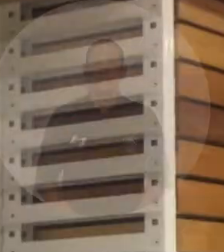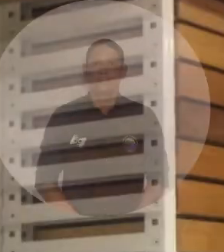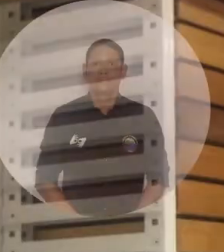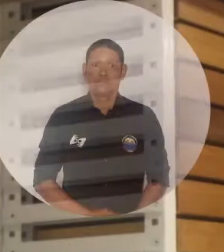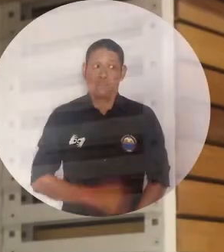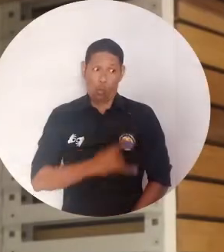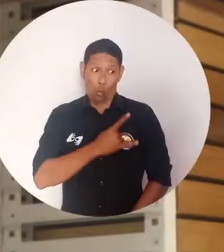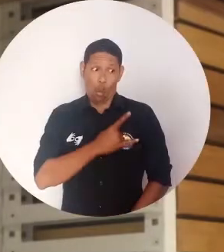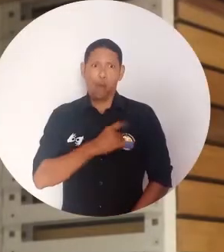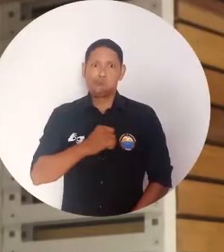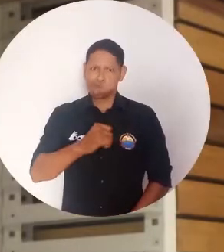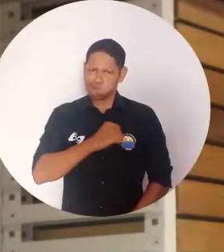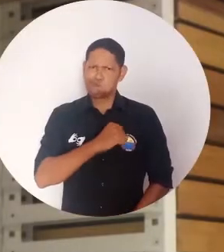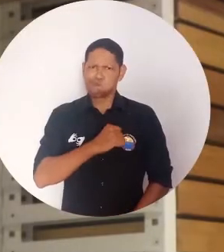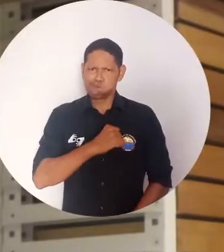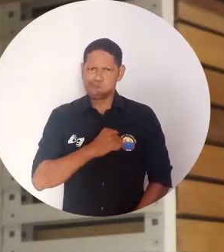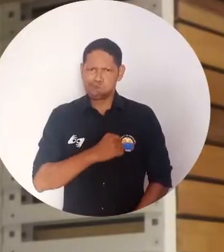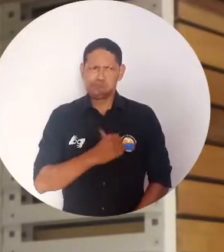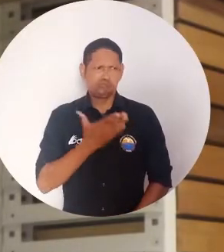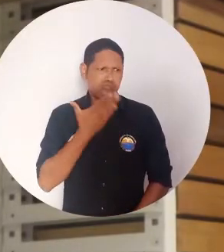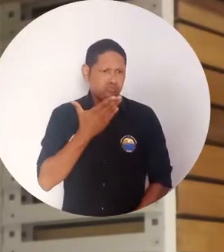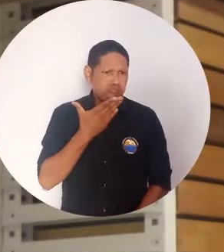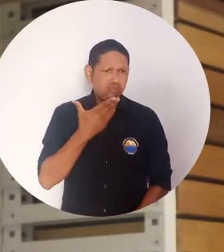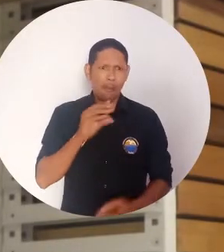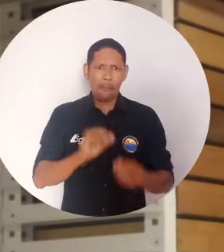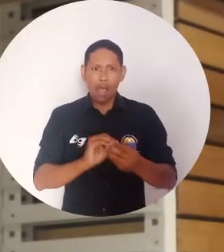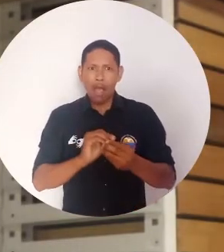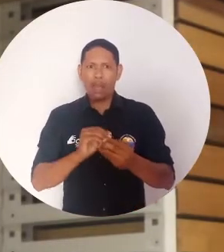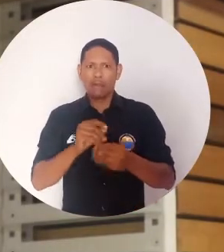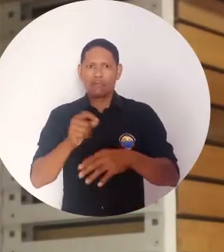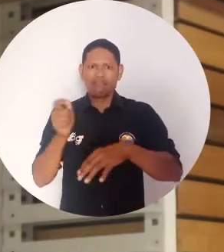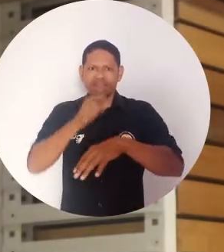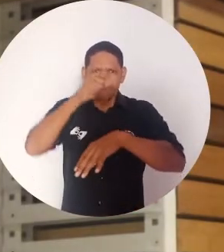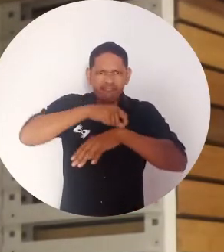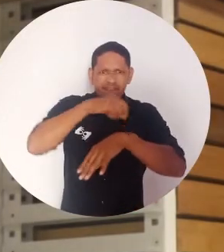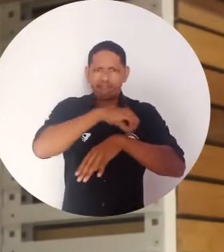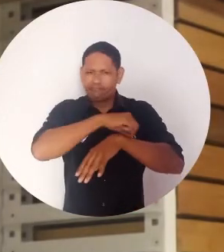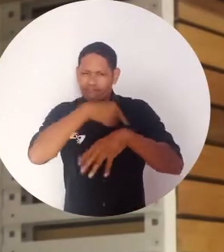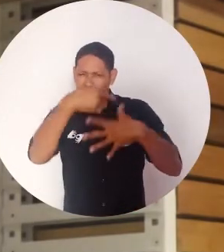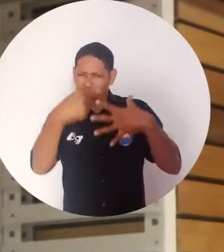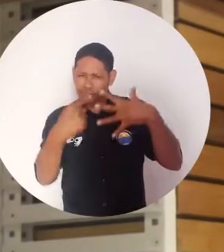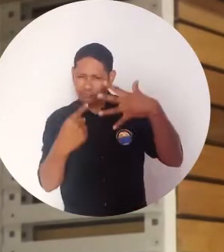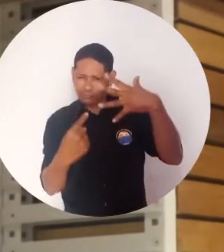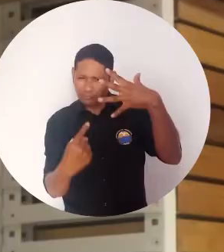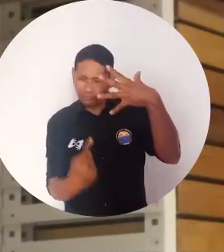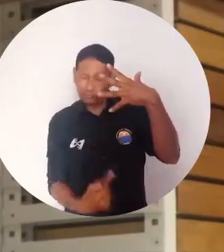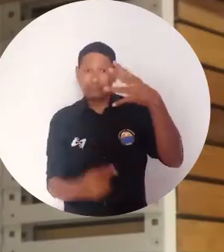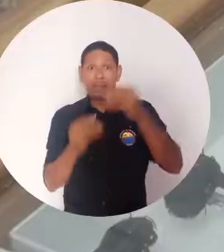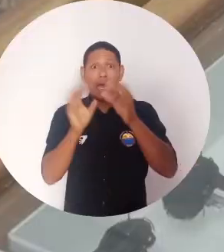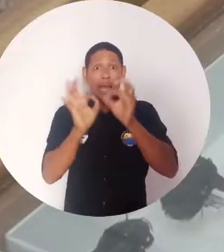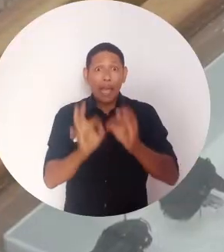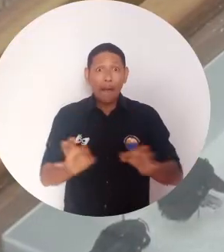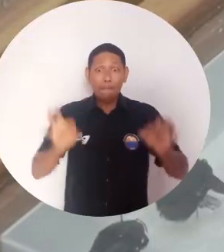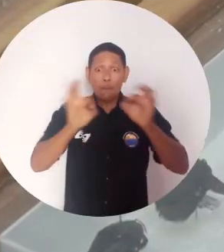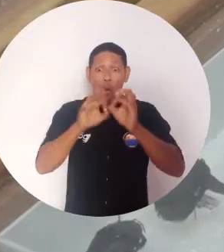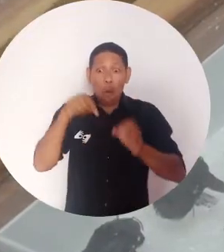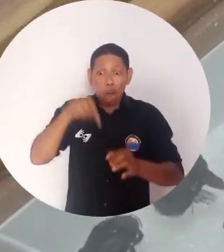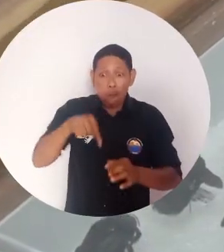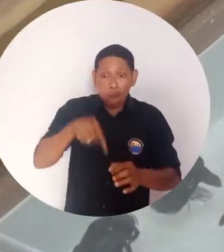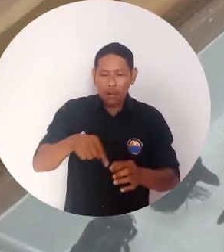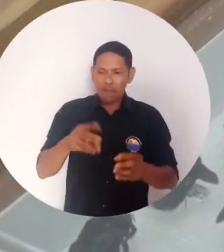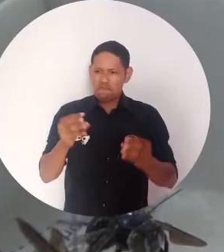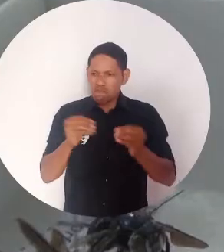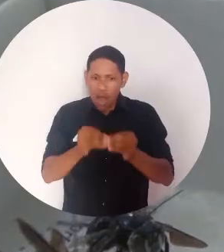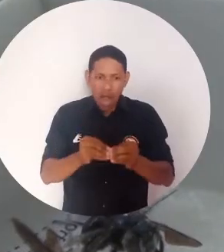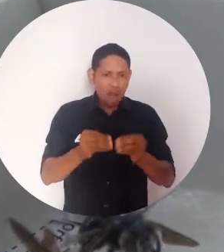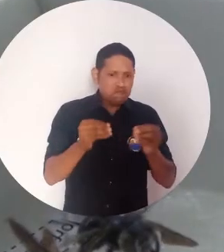La universidad contaba con un centro de colecciones biológicas que está destinado a promover el conocimiento de la biodiversidad. En ese centro de colecciones